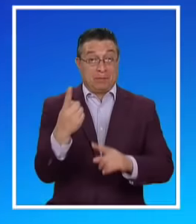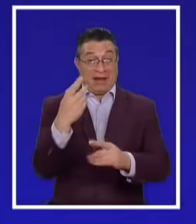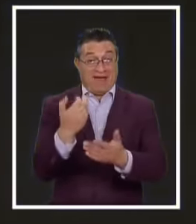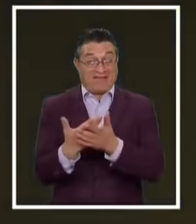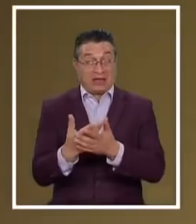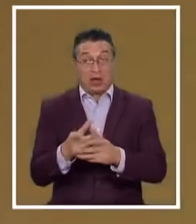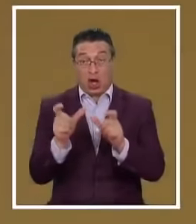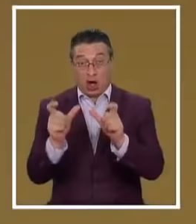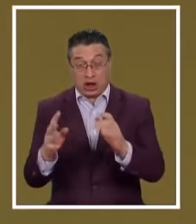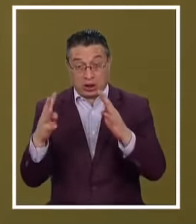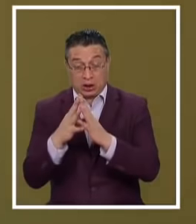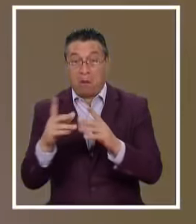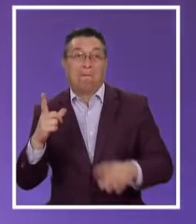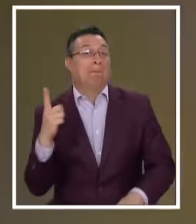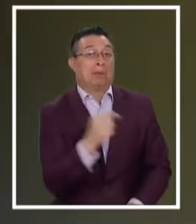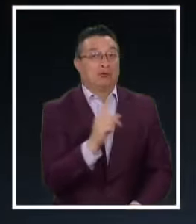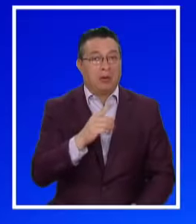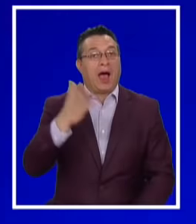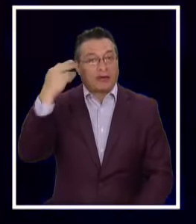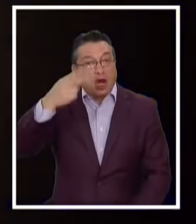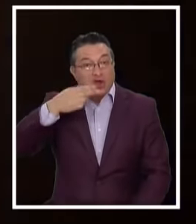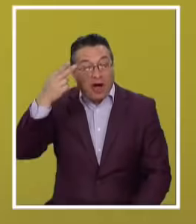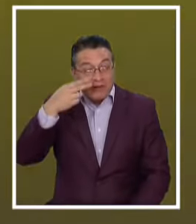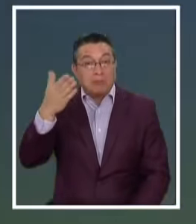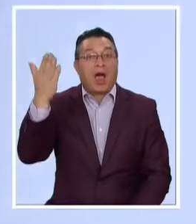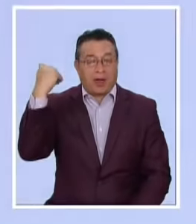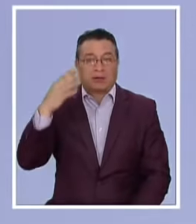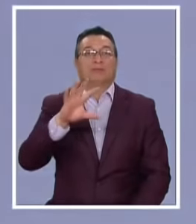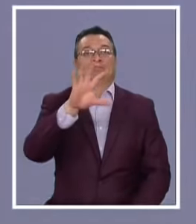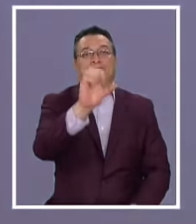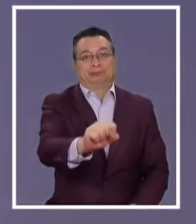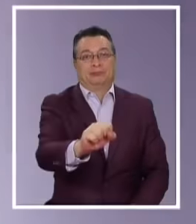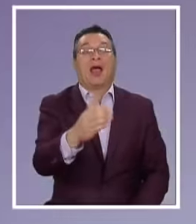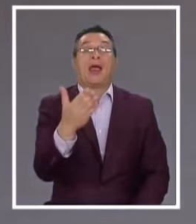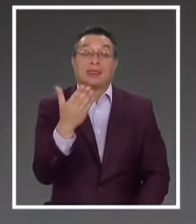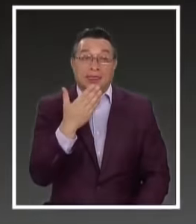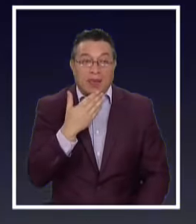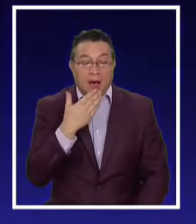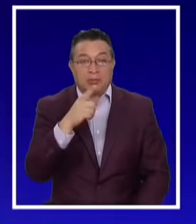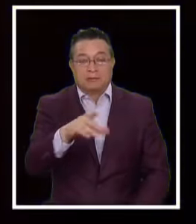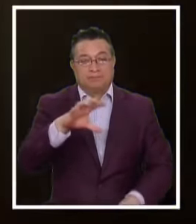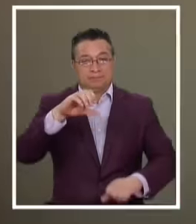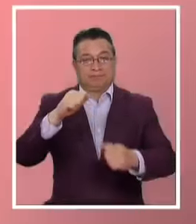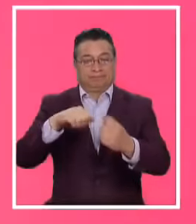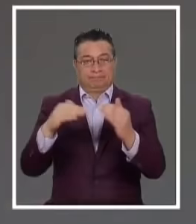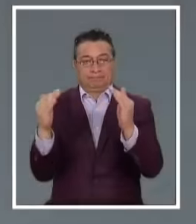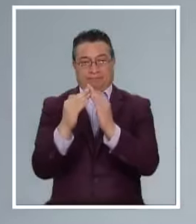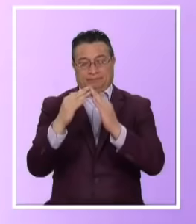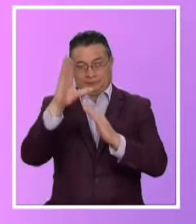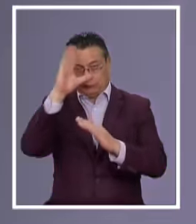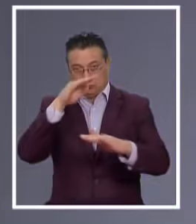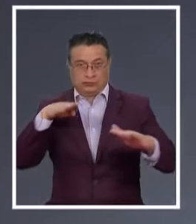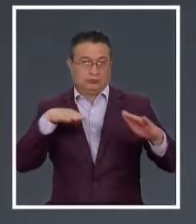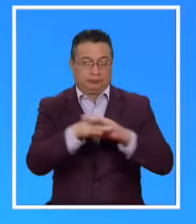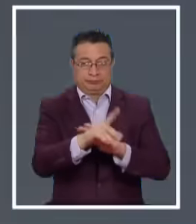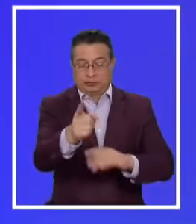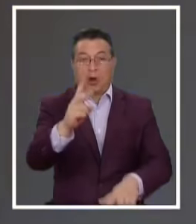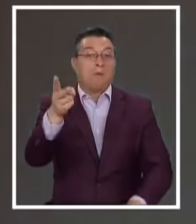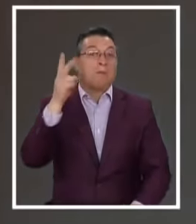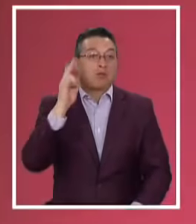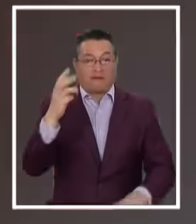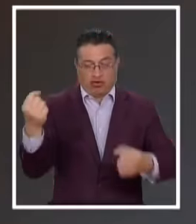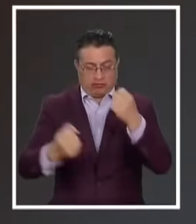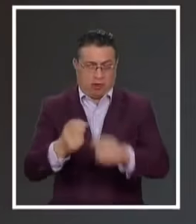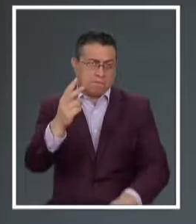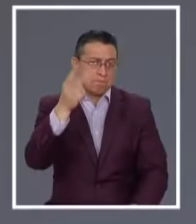escapa De un control militar En noviembre pasado Fue formalizada Quedó con arresto Domiciliario nocturno Y con prohibición